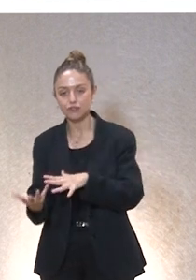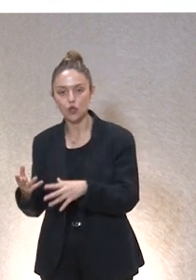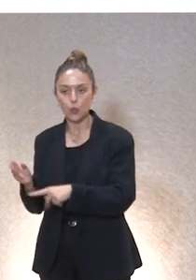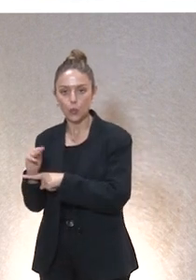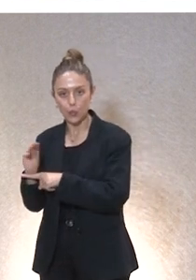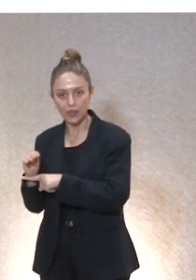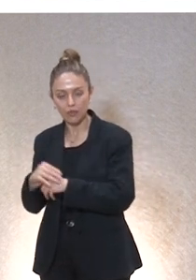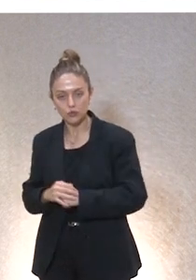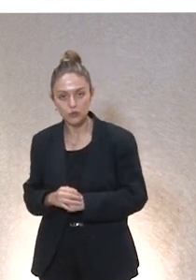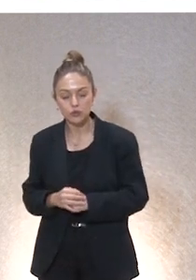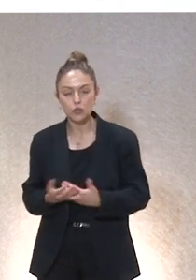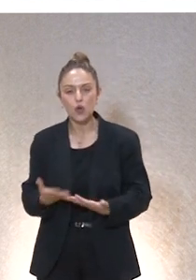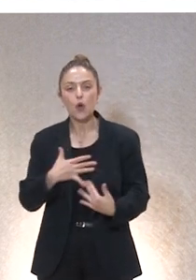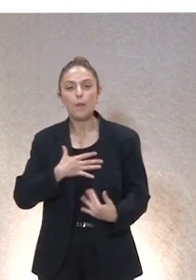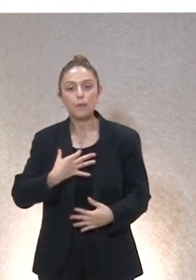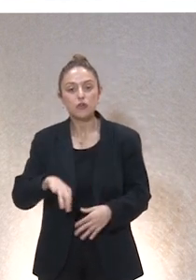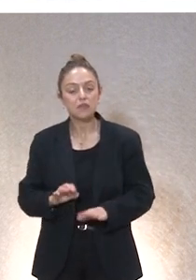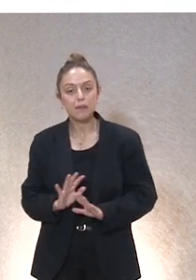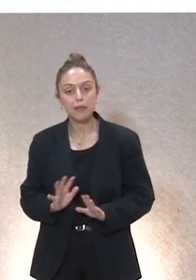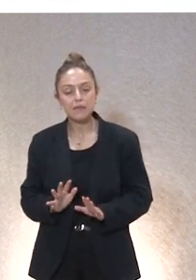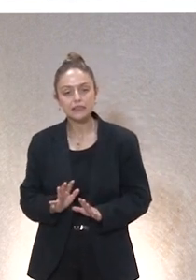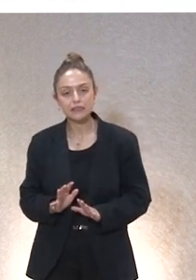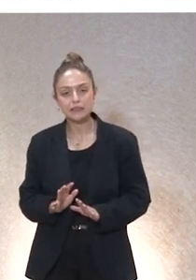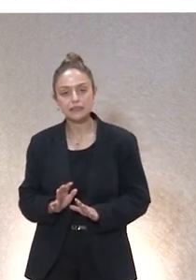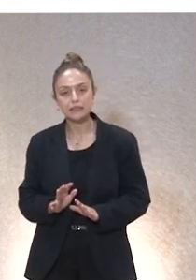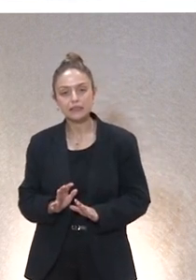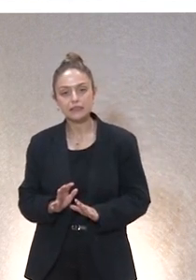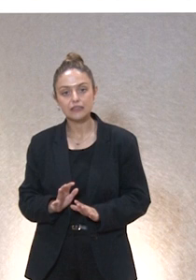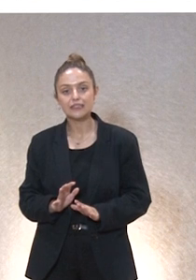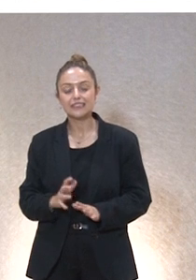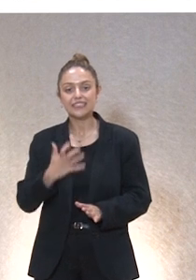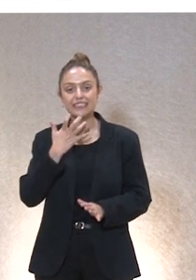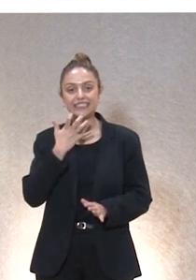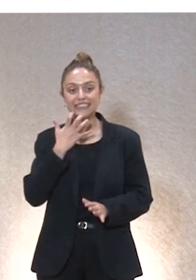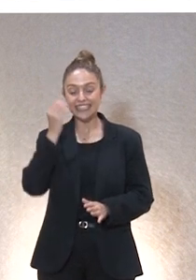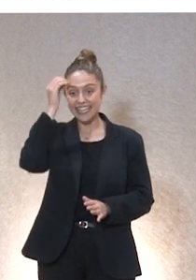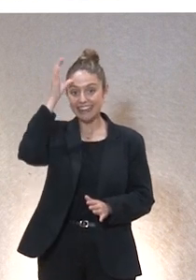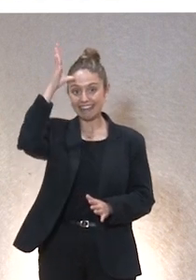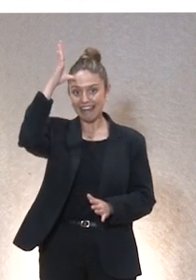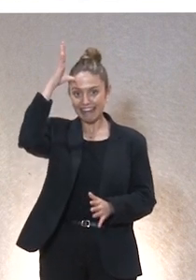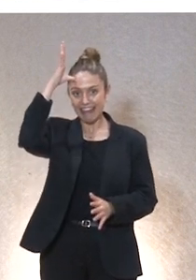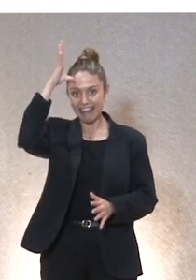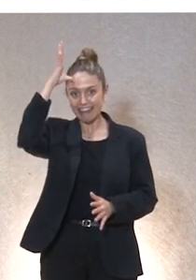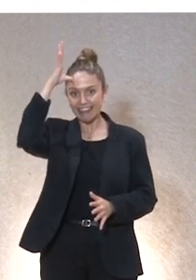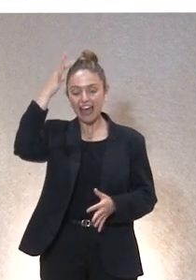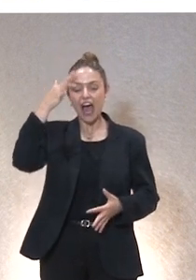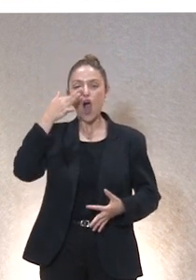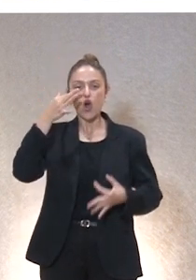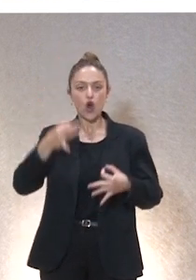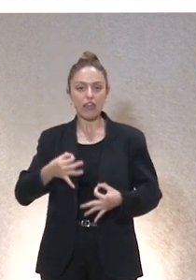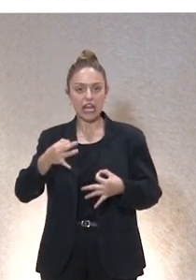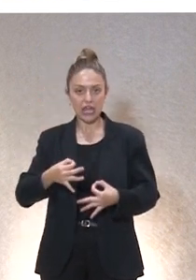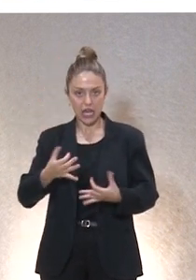solo es posible si empezamos a cordializar la inteligencia. ¿Qué es esto de cordializar la